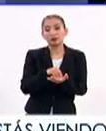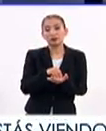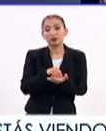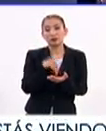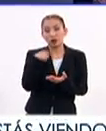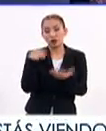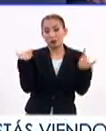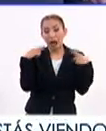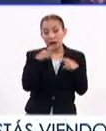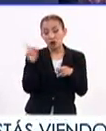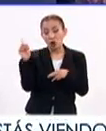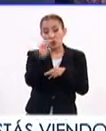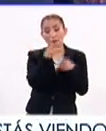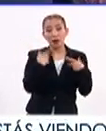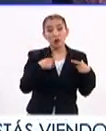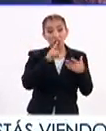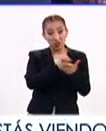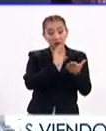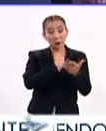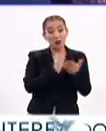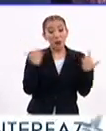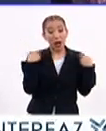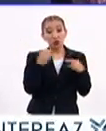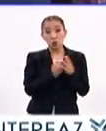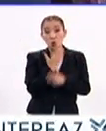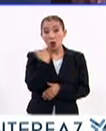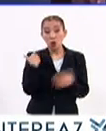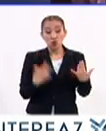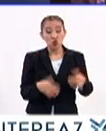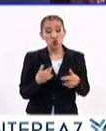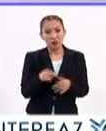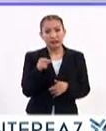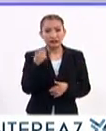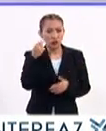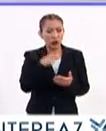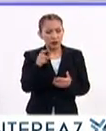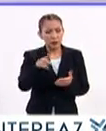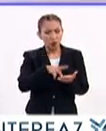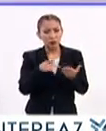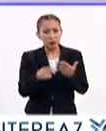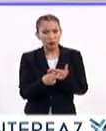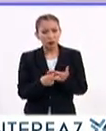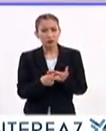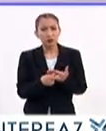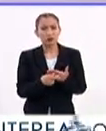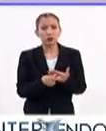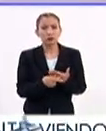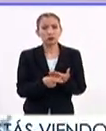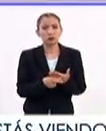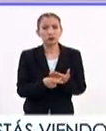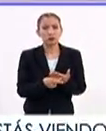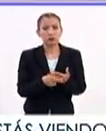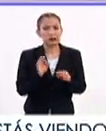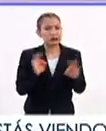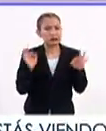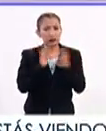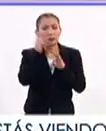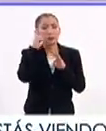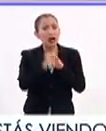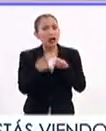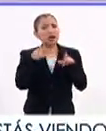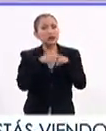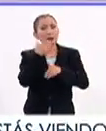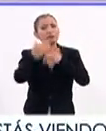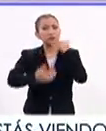docentes, a una persona con discapacidad. Y pues yo creo que estos proyectos son fundamentales para